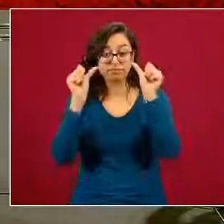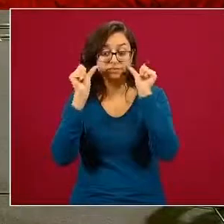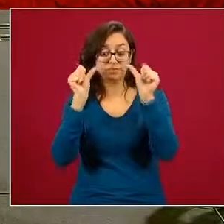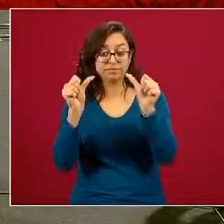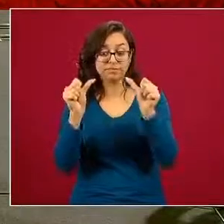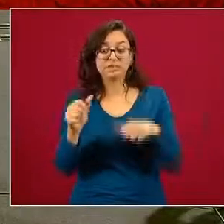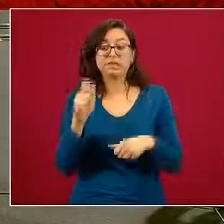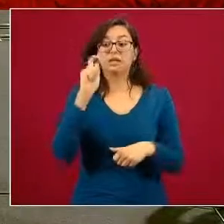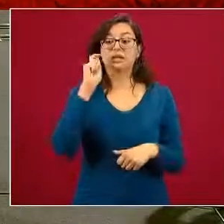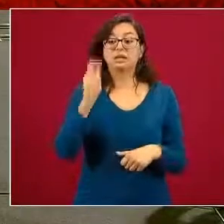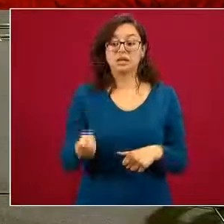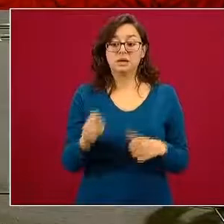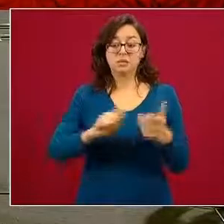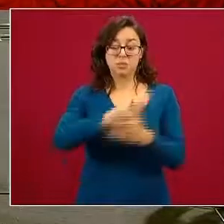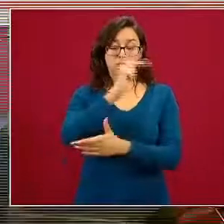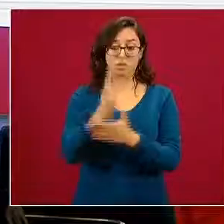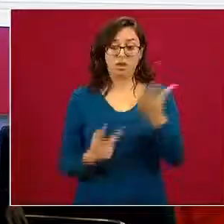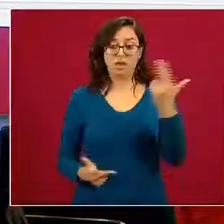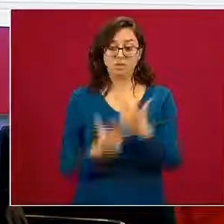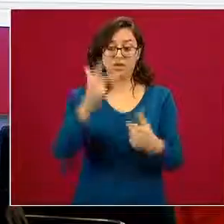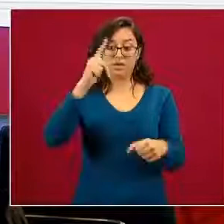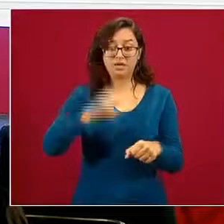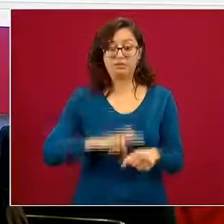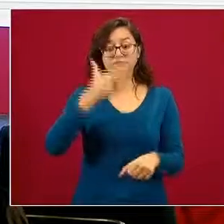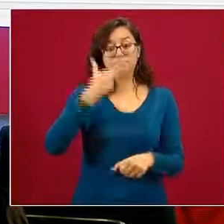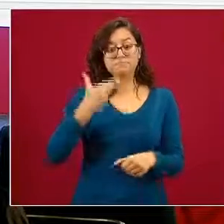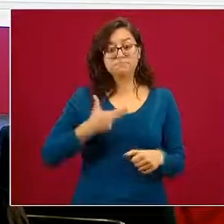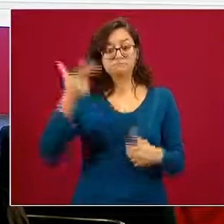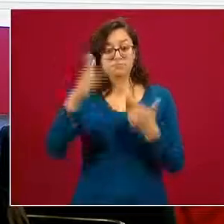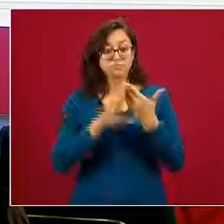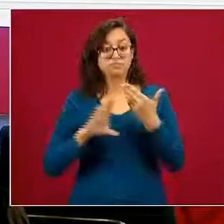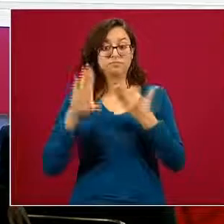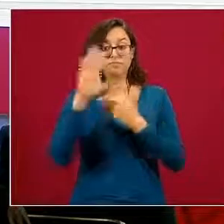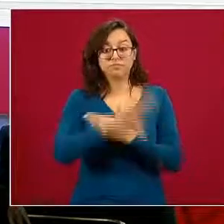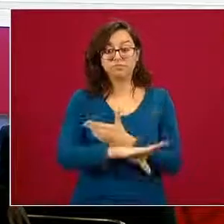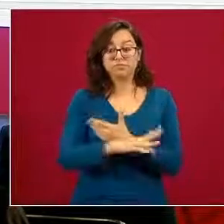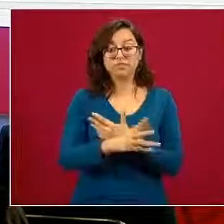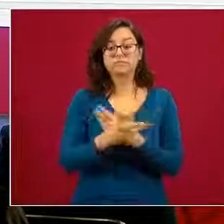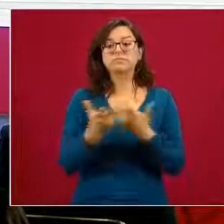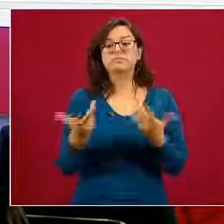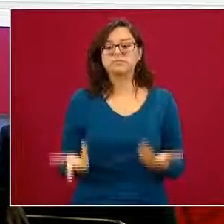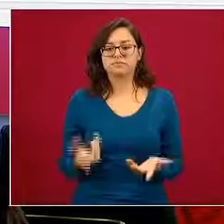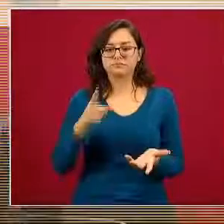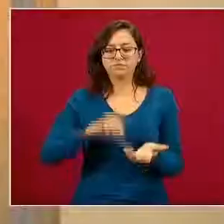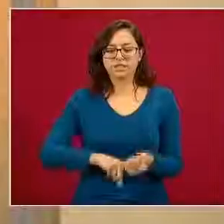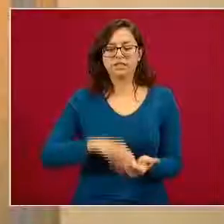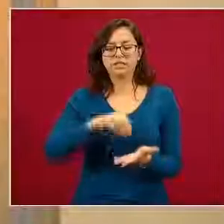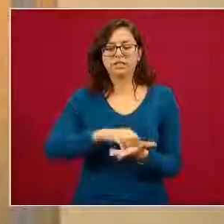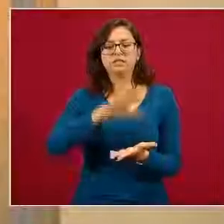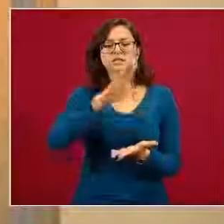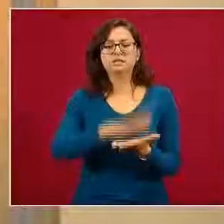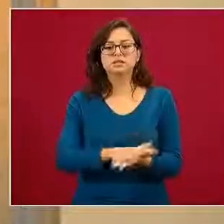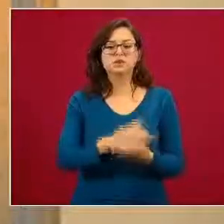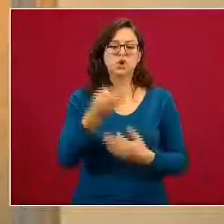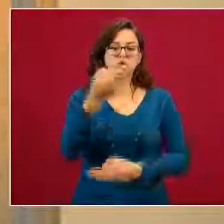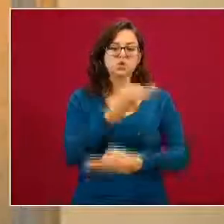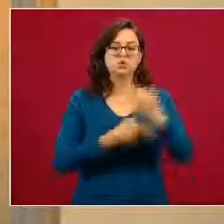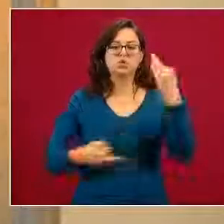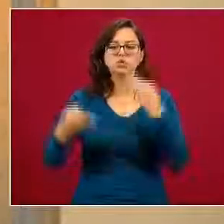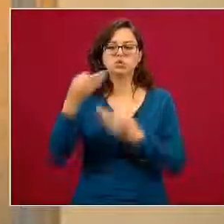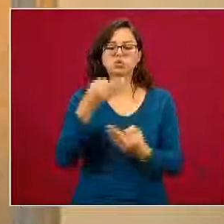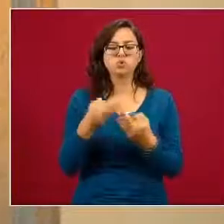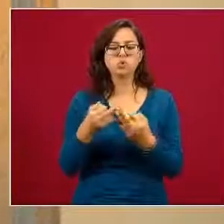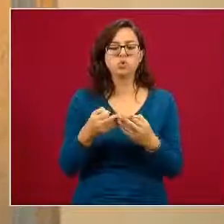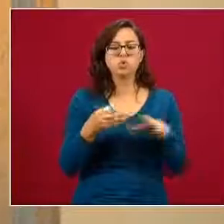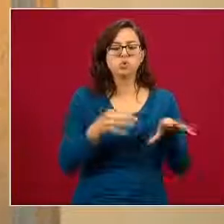hecha por el Programa Nacional de Prevención de Suicidio en México está sustentada también en todos los otros